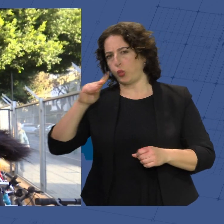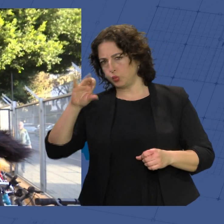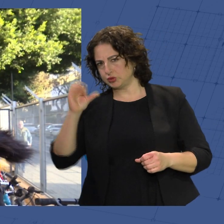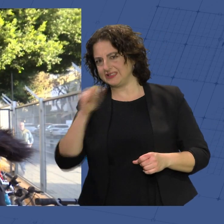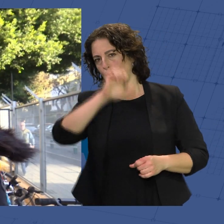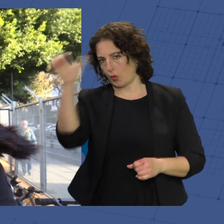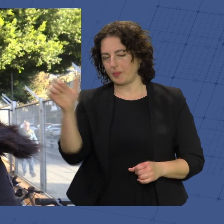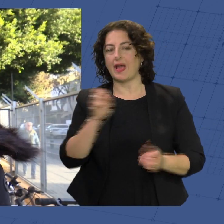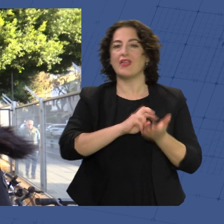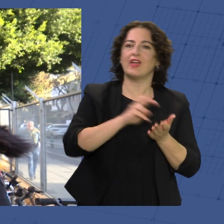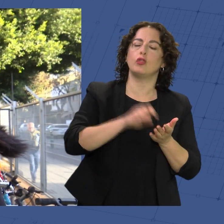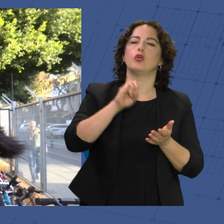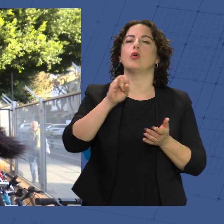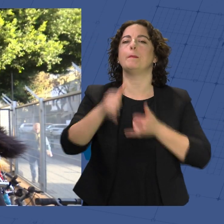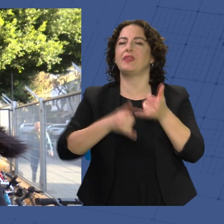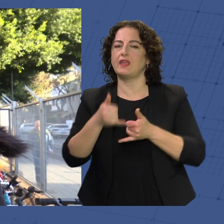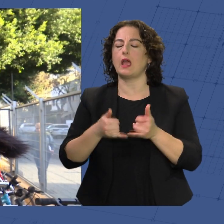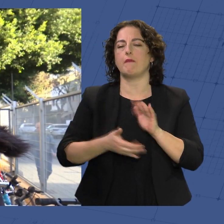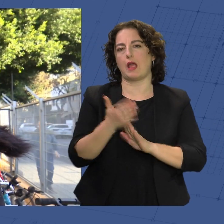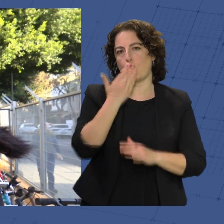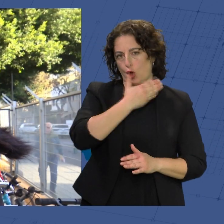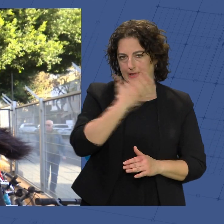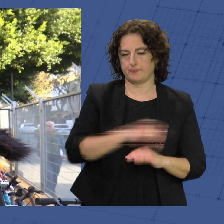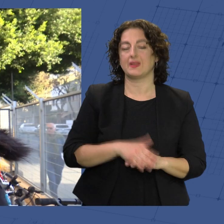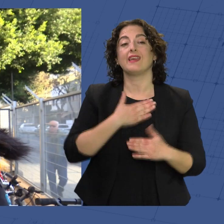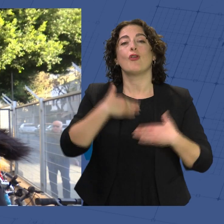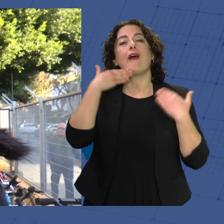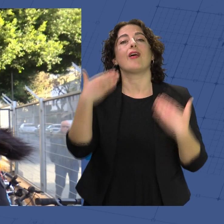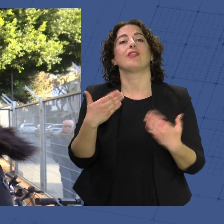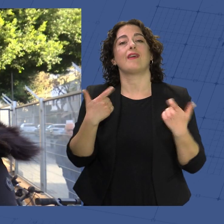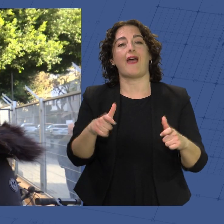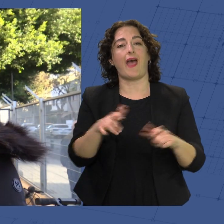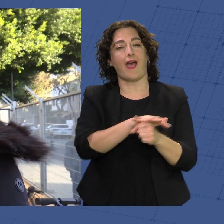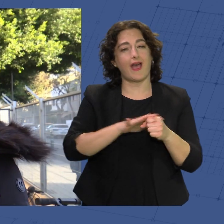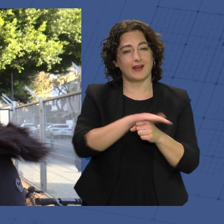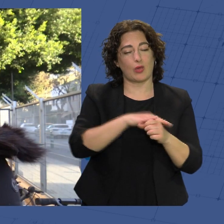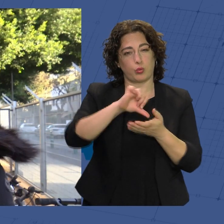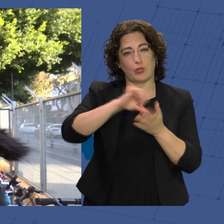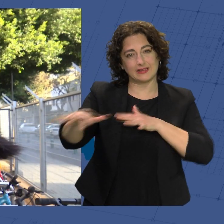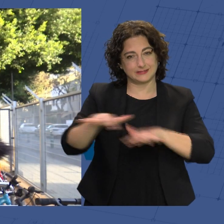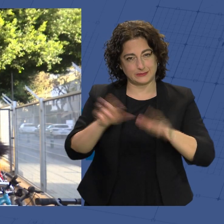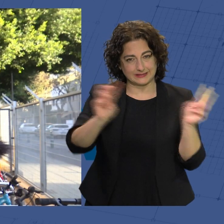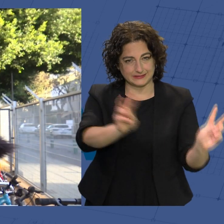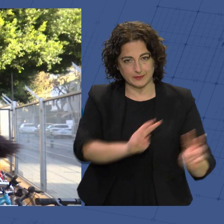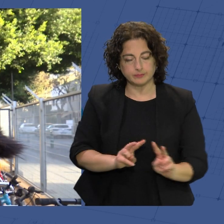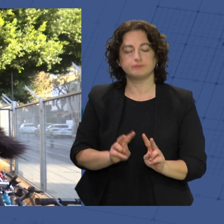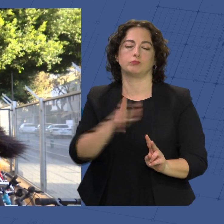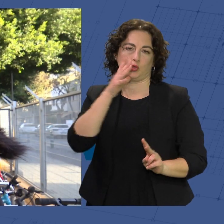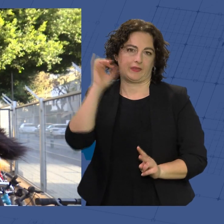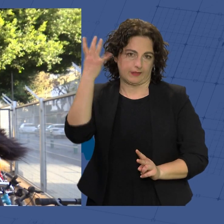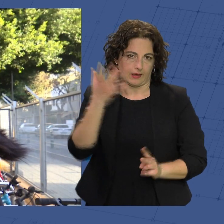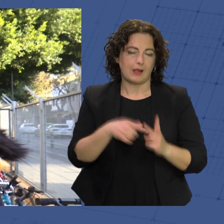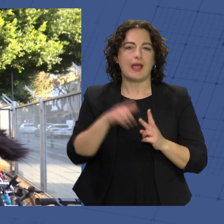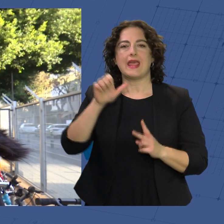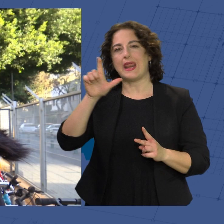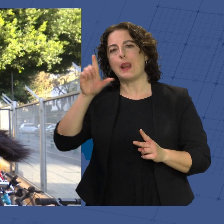llama Andando y en Bici en Cole. Y desde aquí quiero agradecer al área de Ciudad Activa por esta iniciativa, al pedal,